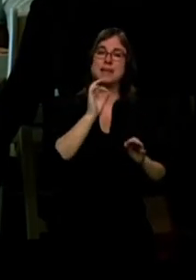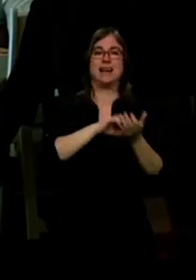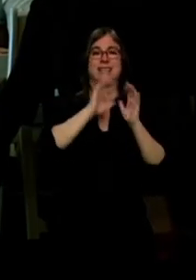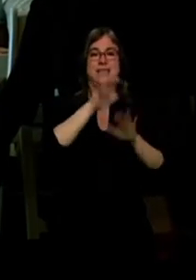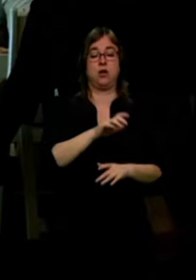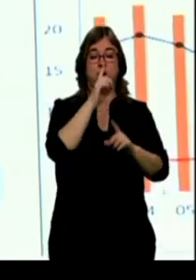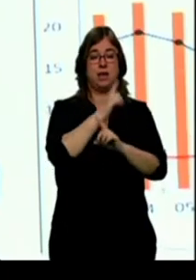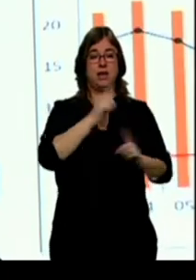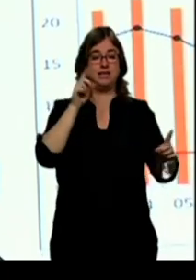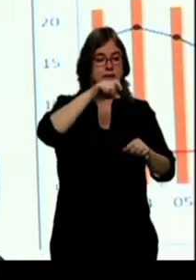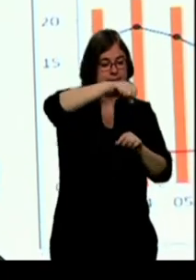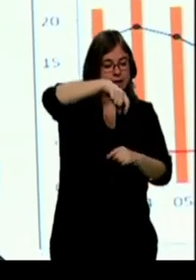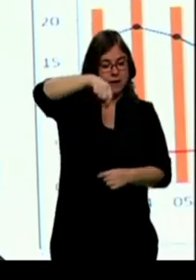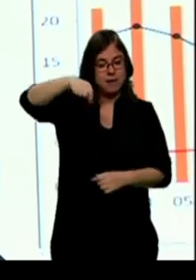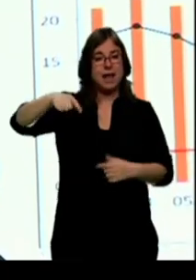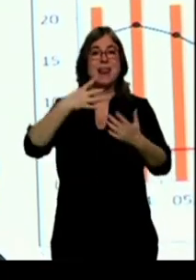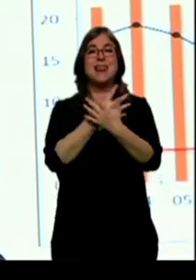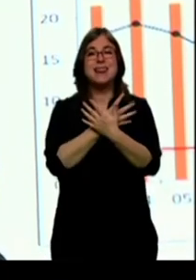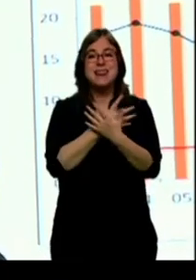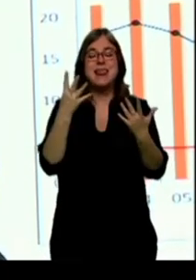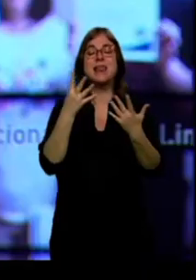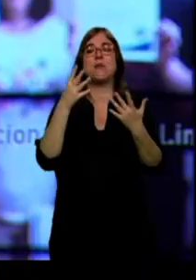sembrado 19.000 hectáreas de este tubérculo.